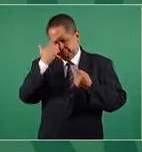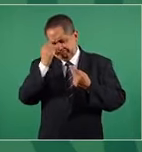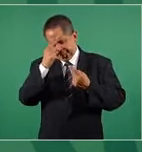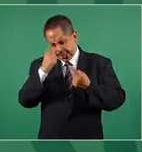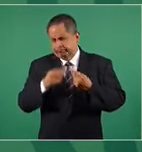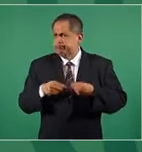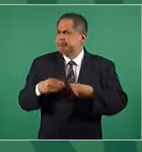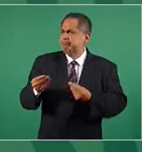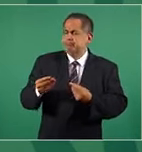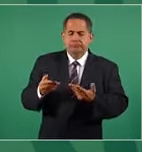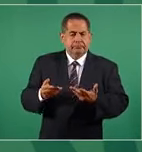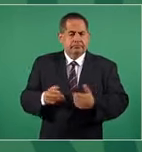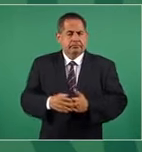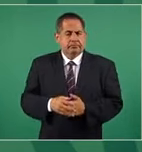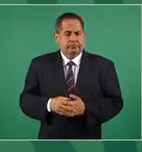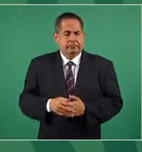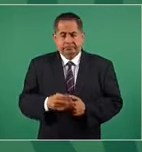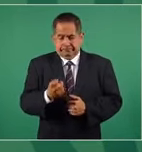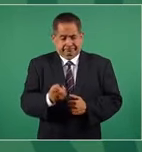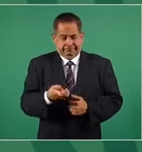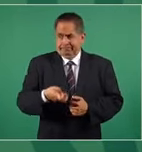es esta.